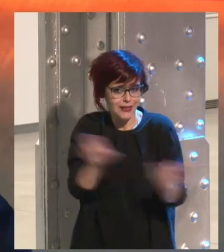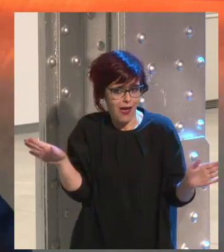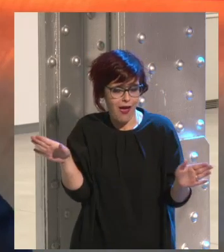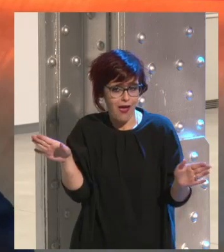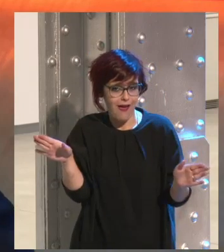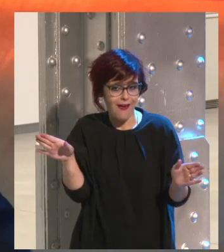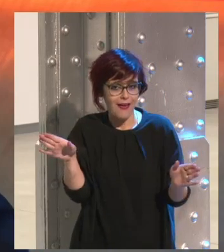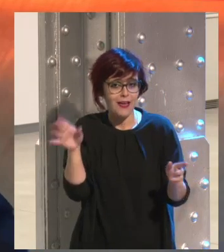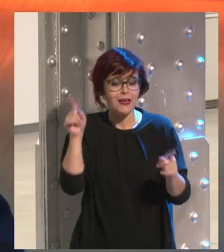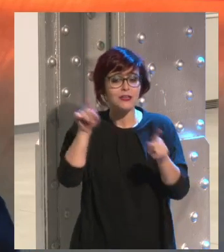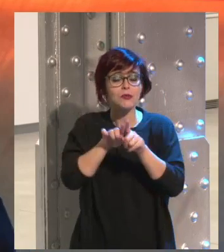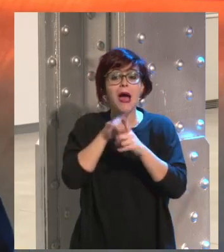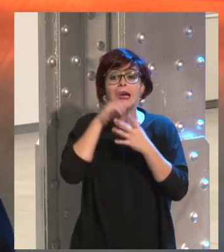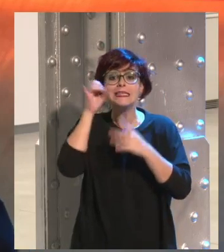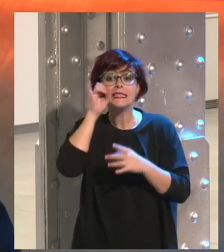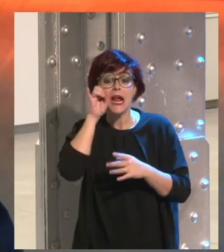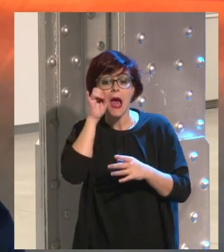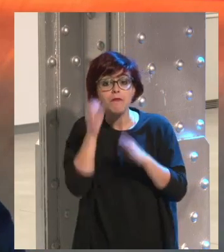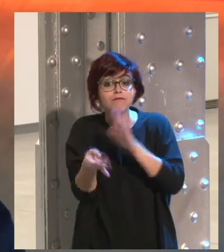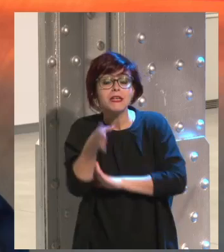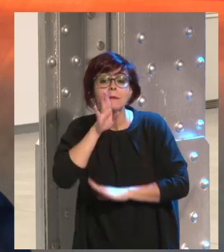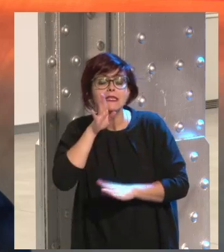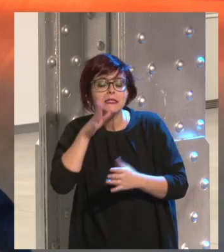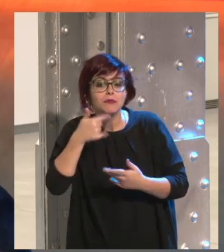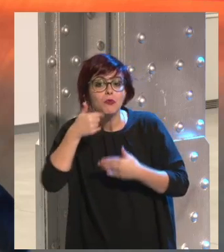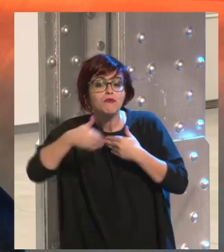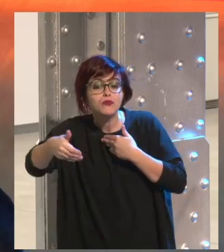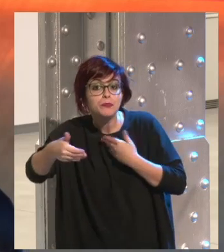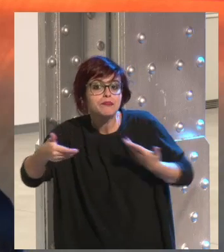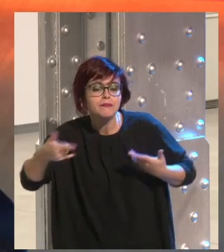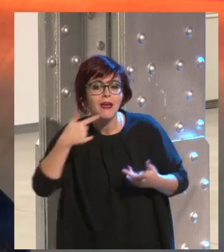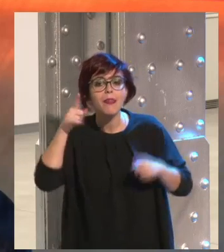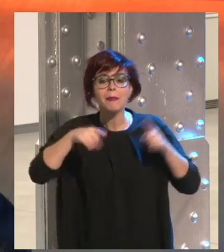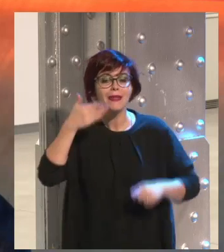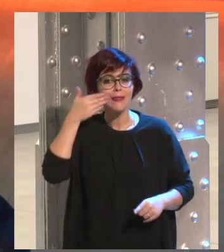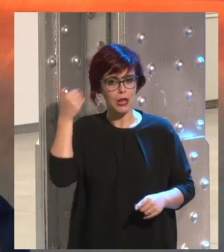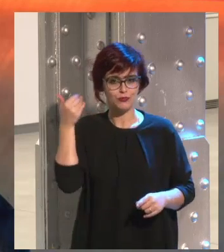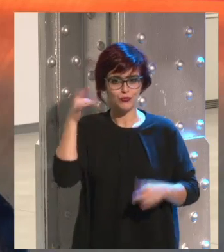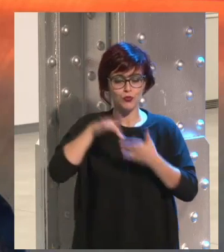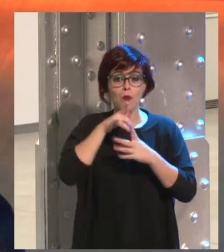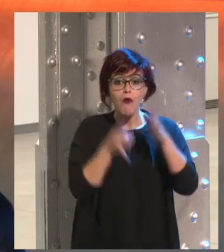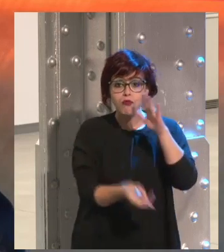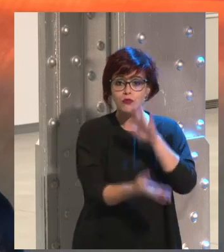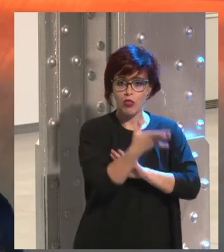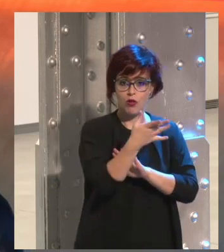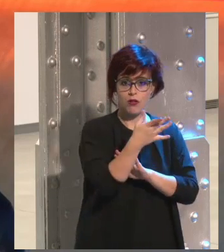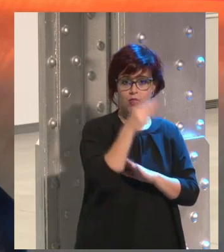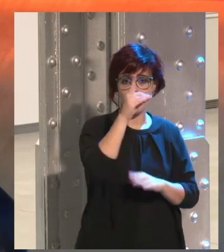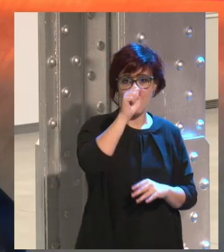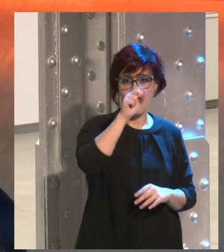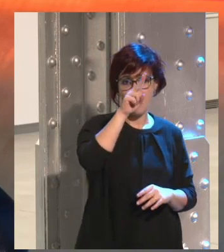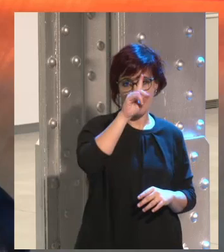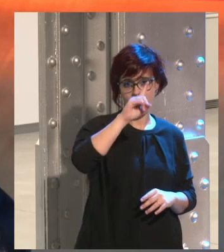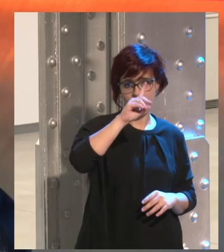¿qué pasa con Instagram y qué va a pasar con Instagram y en qué momento de su vida está? Va a depender del talento de su fundador, Kevin Sistrom,